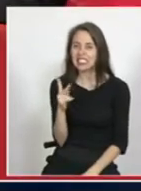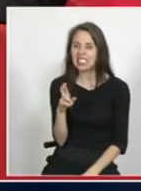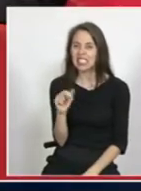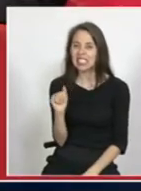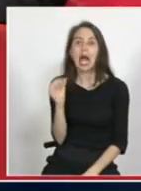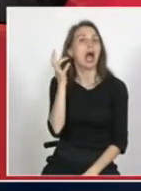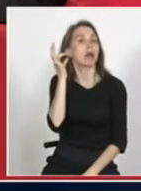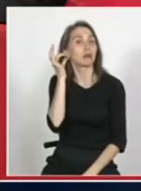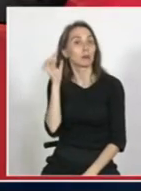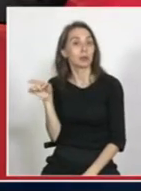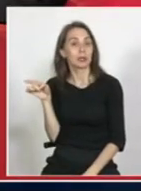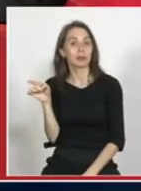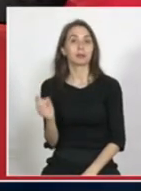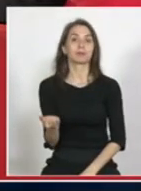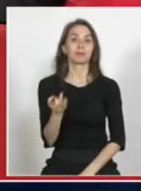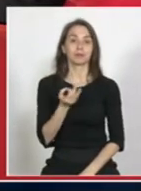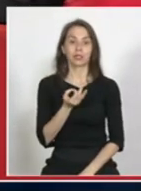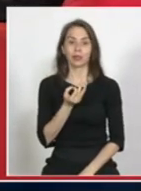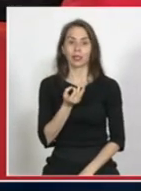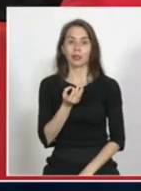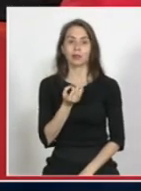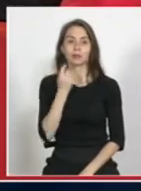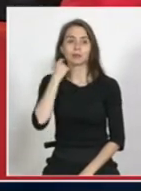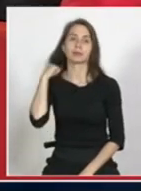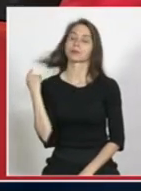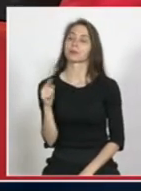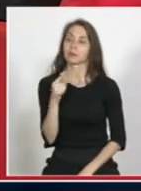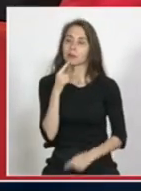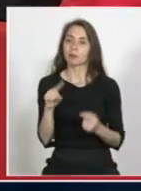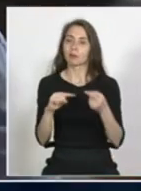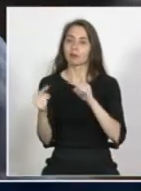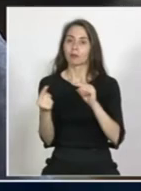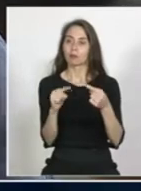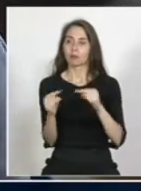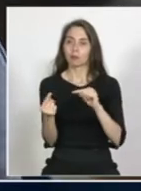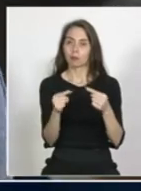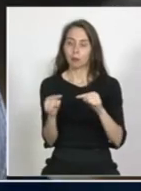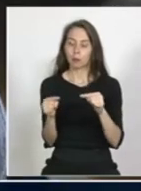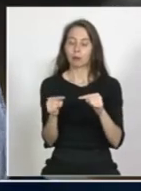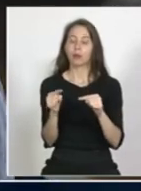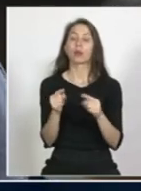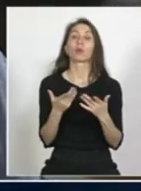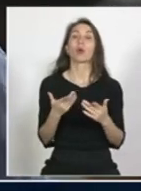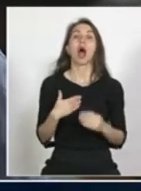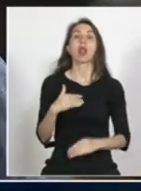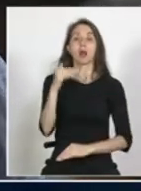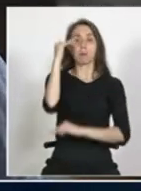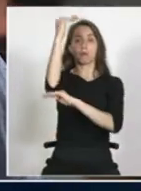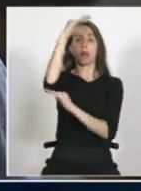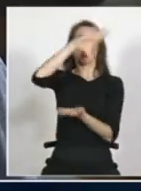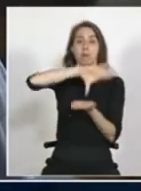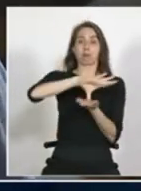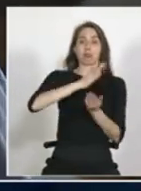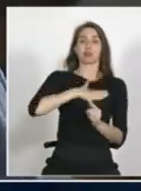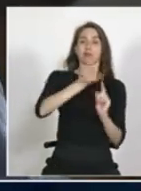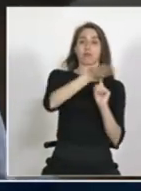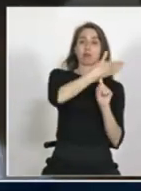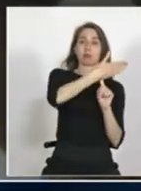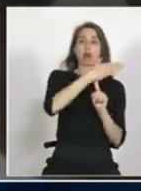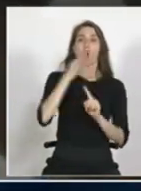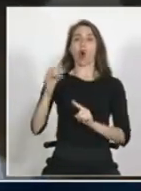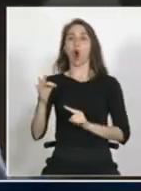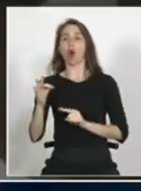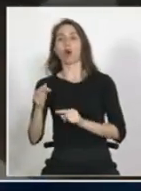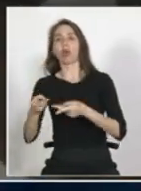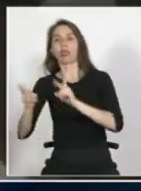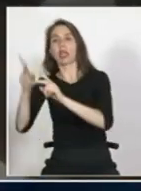ISCRA ISCRA hacía o tensionaba la discusión con el tema de la soberanía versus el derecho a migrar que yo creo que es súper importante sobre todo para el shock